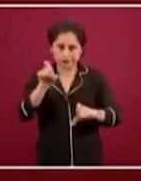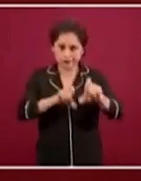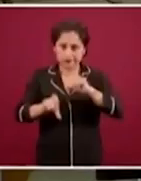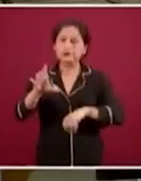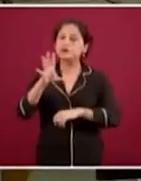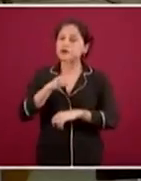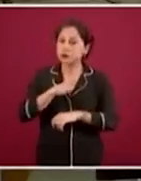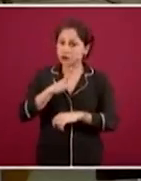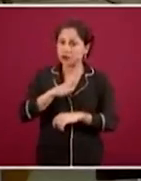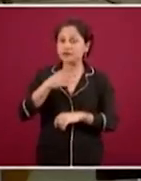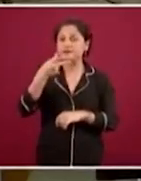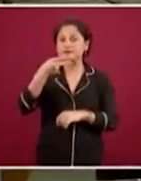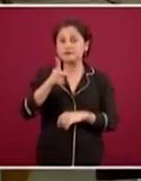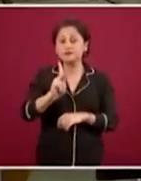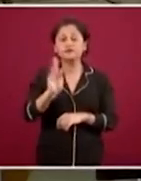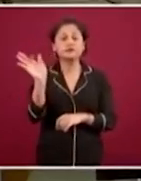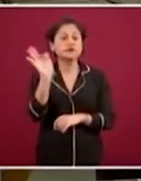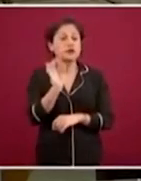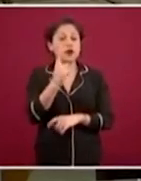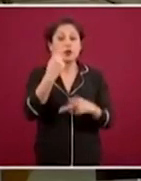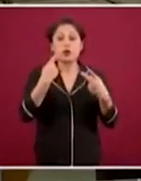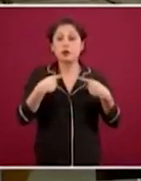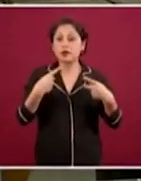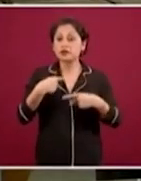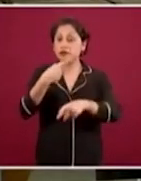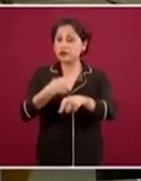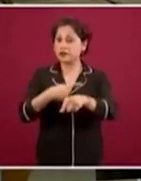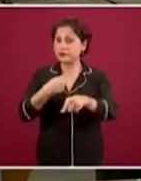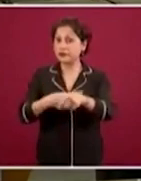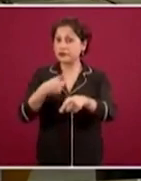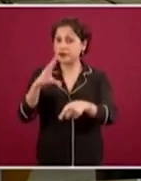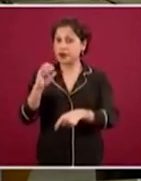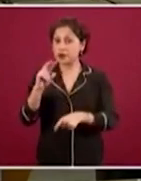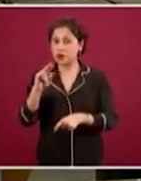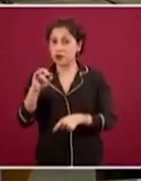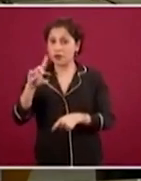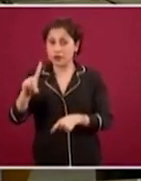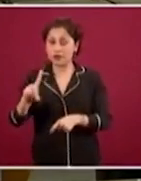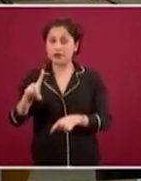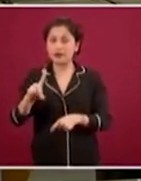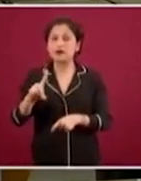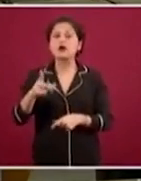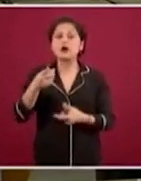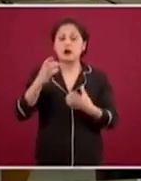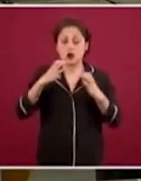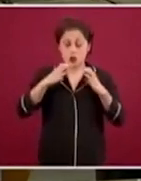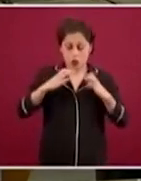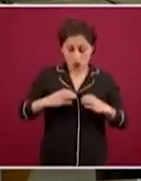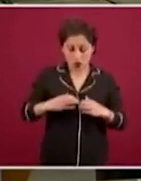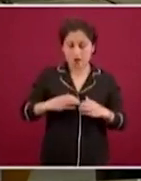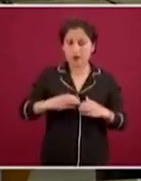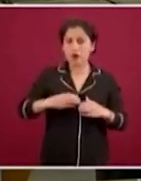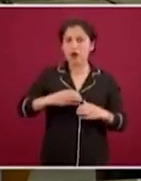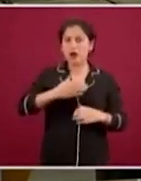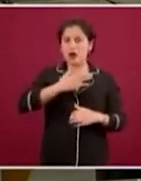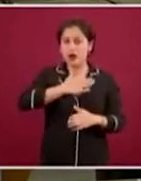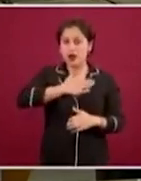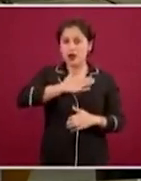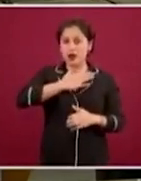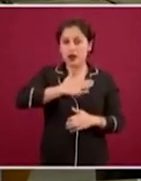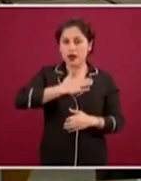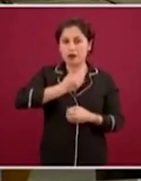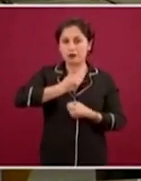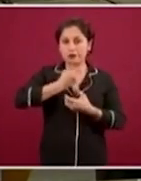su vía respiratoria está sacando virus, lo que va a ocurrir es que conforme la persona respira,